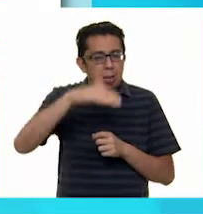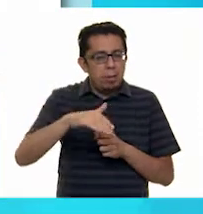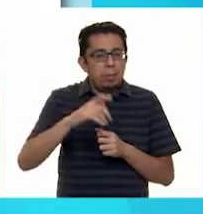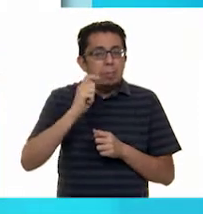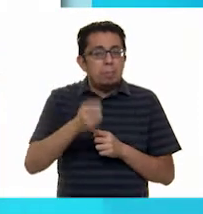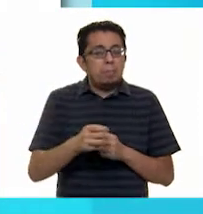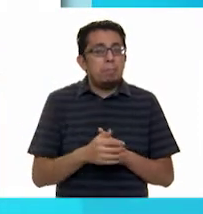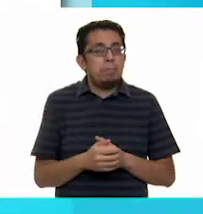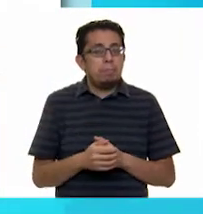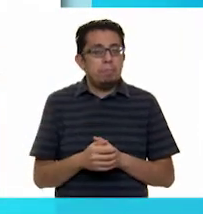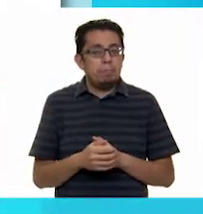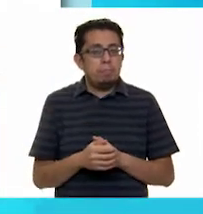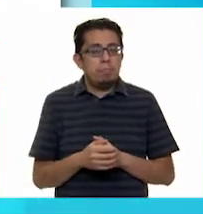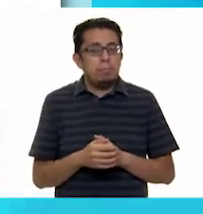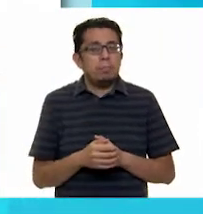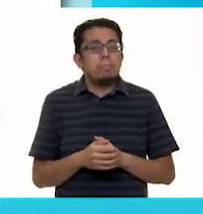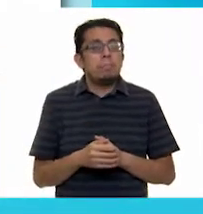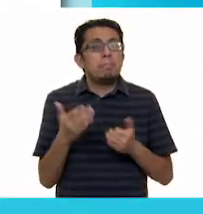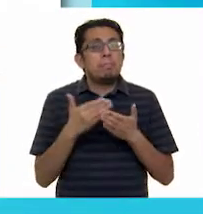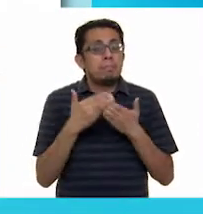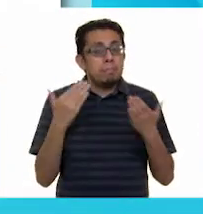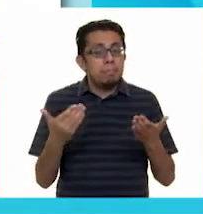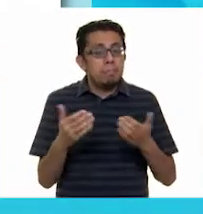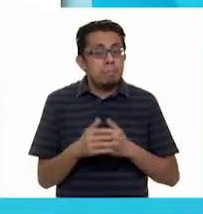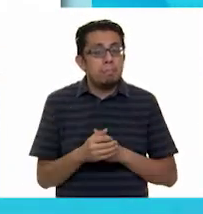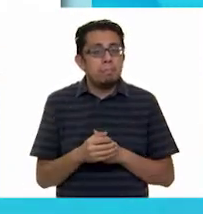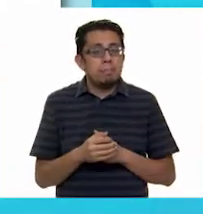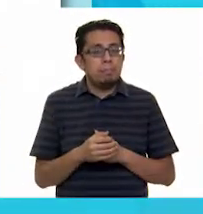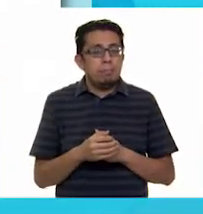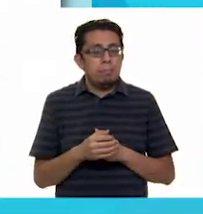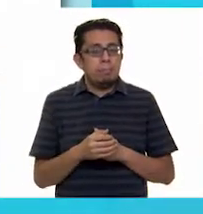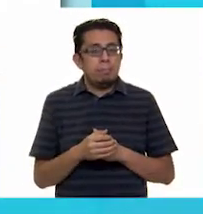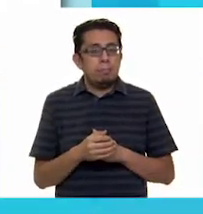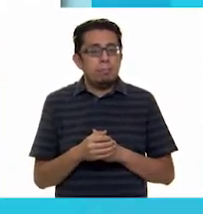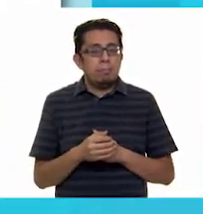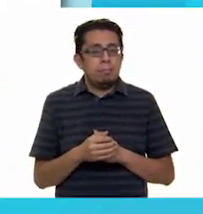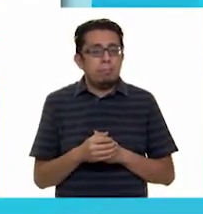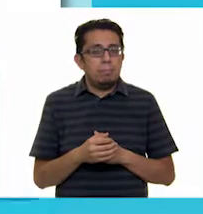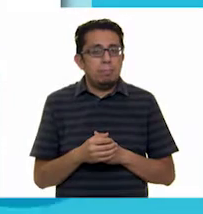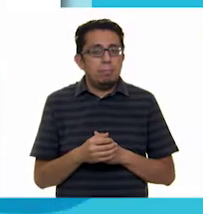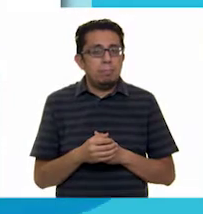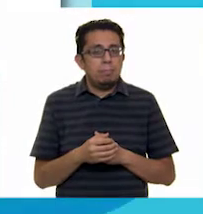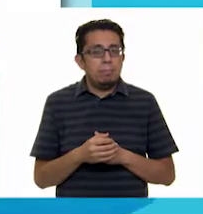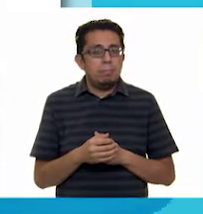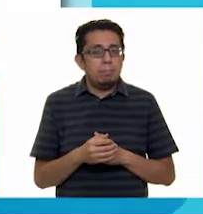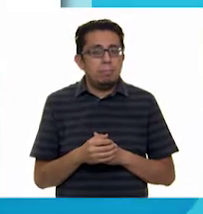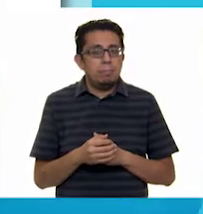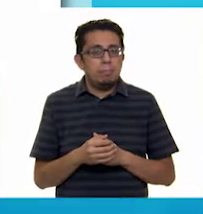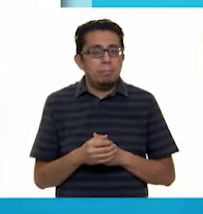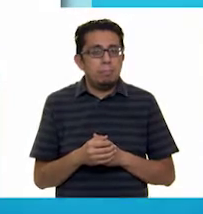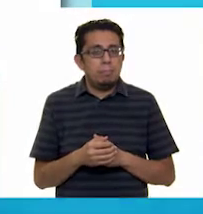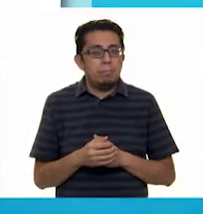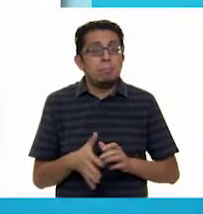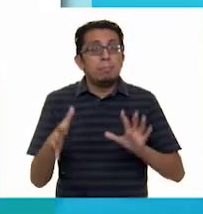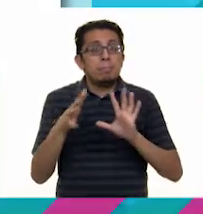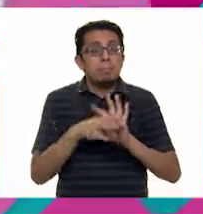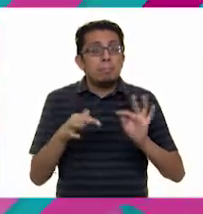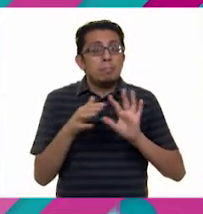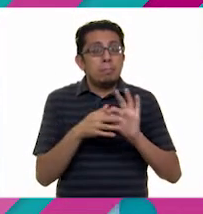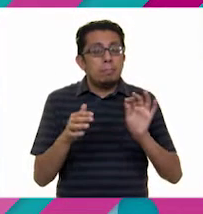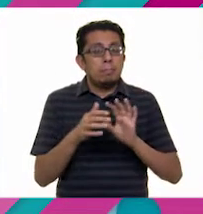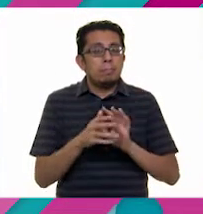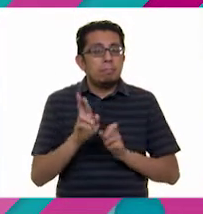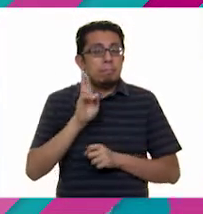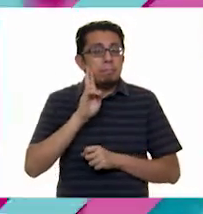Muy bien. Y ahora vamos a ver ya una respuesta de las niñas y de los